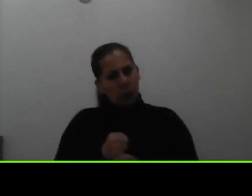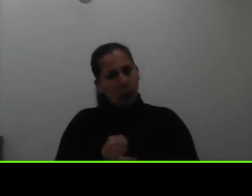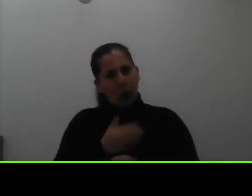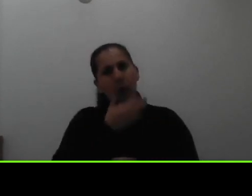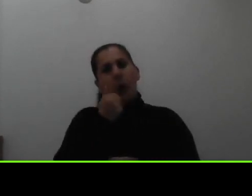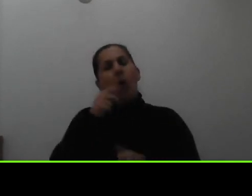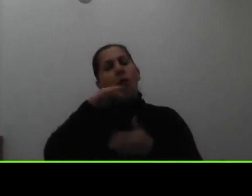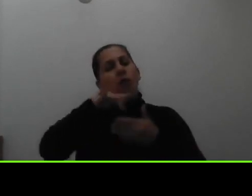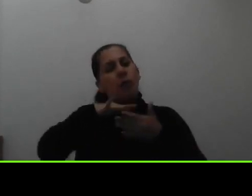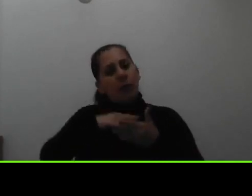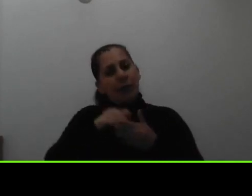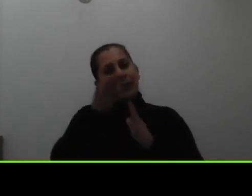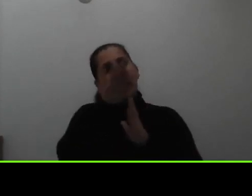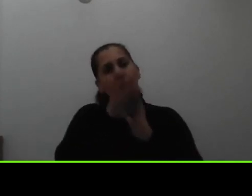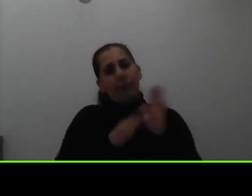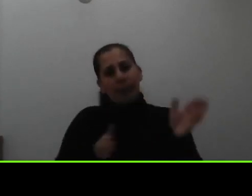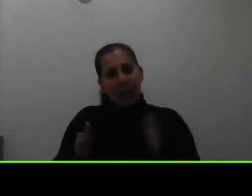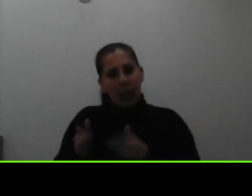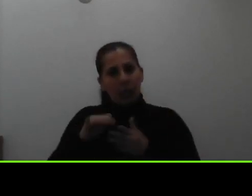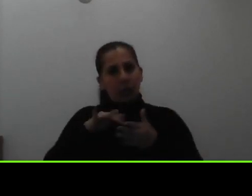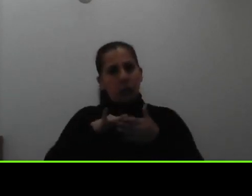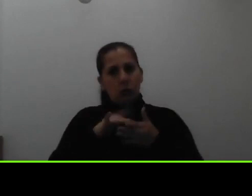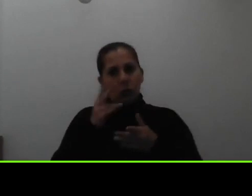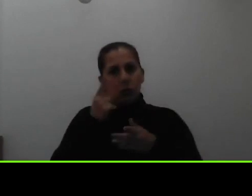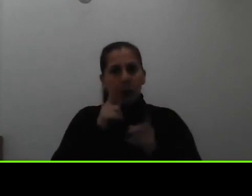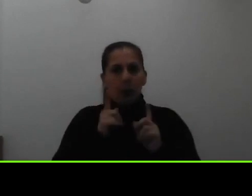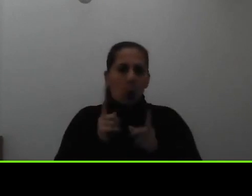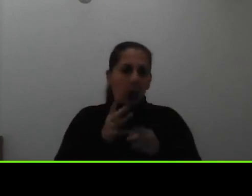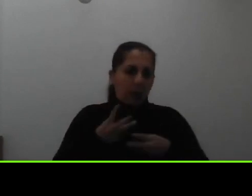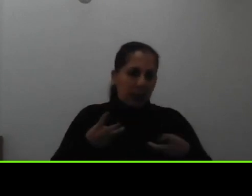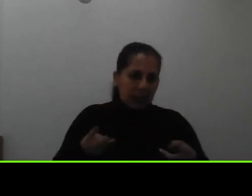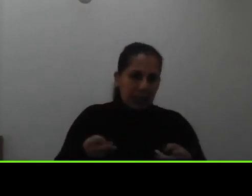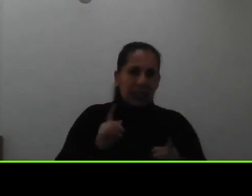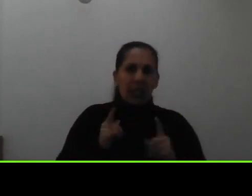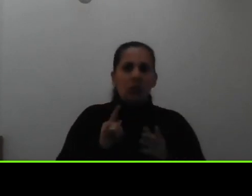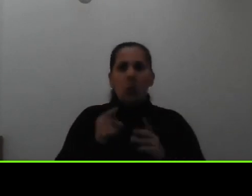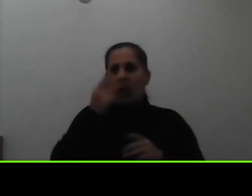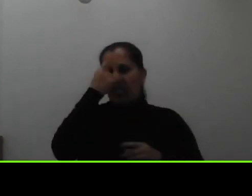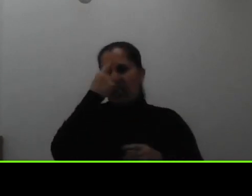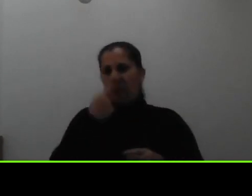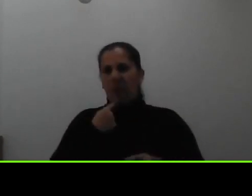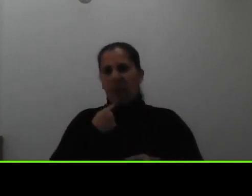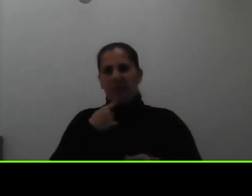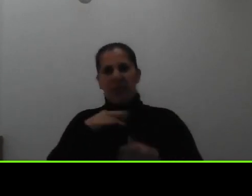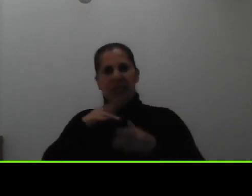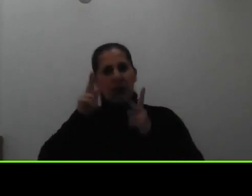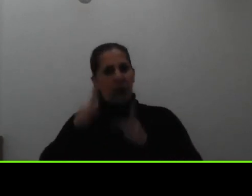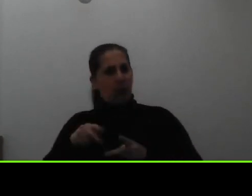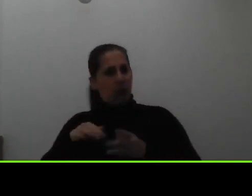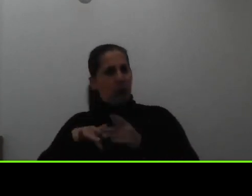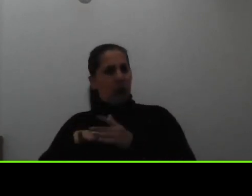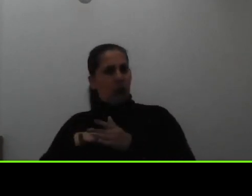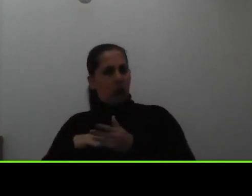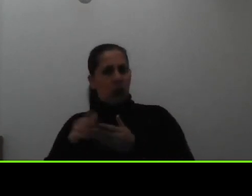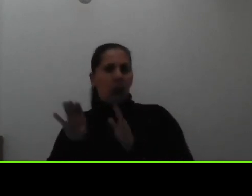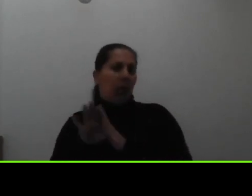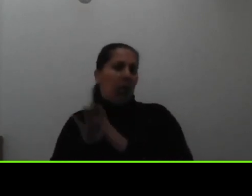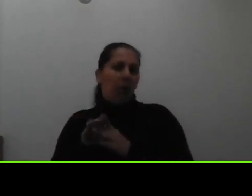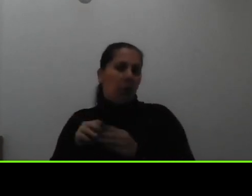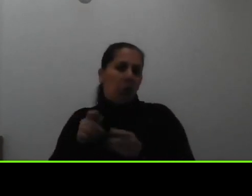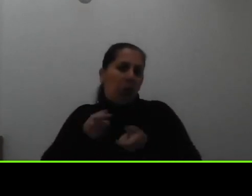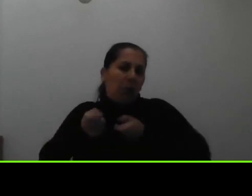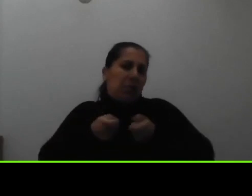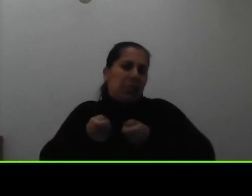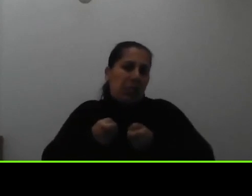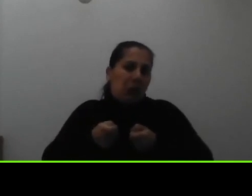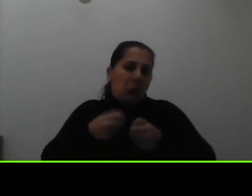qué materia lleva y qué actividades se realizan y cuál es el perfil de una persona que estudie por ejemplo administración de empresas